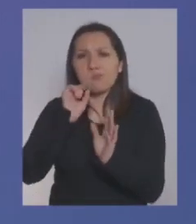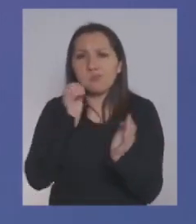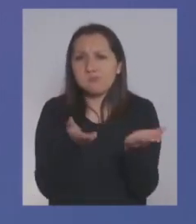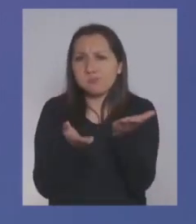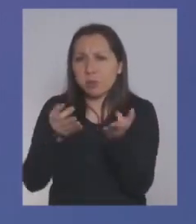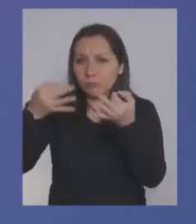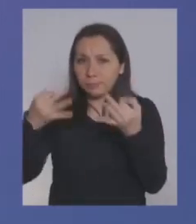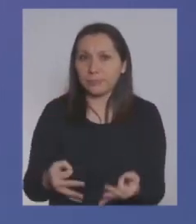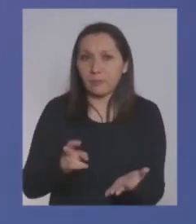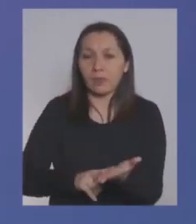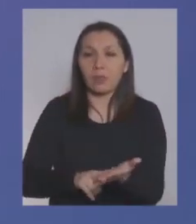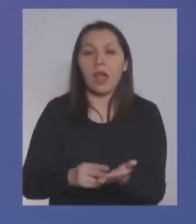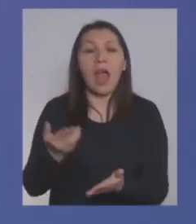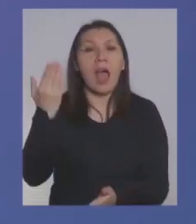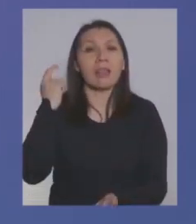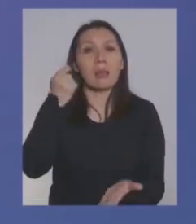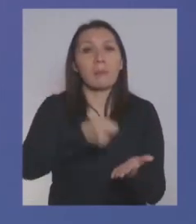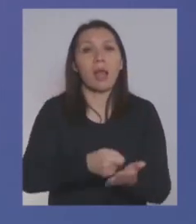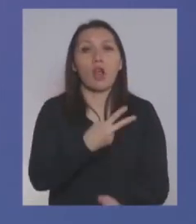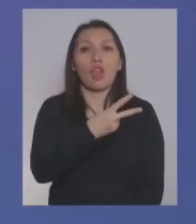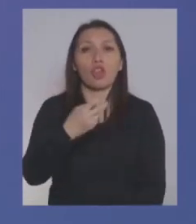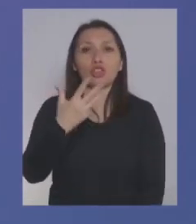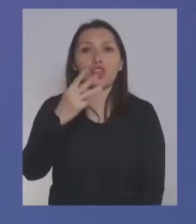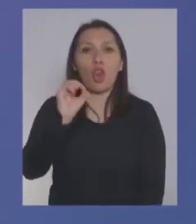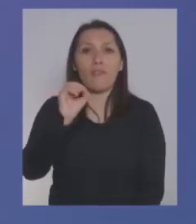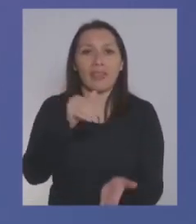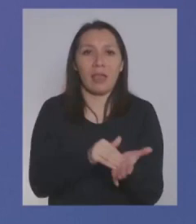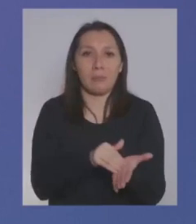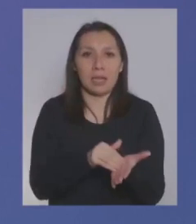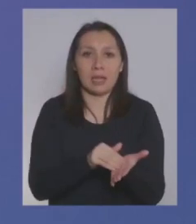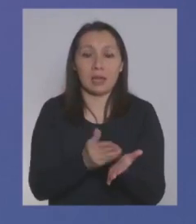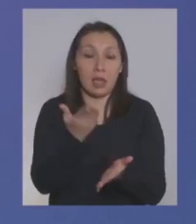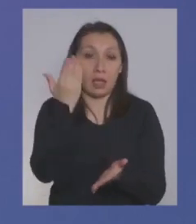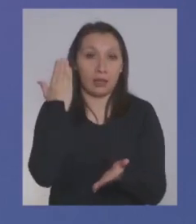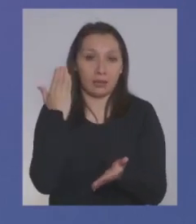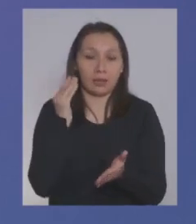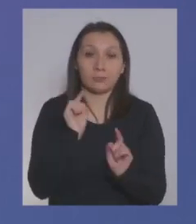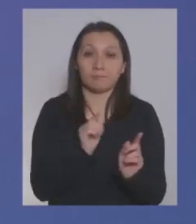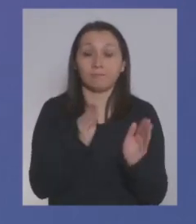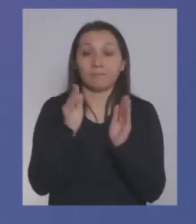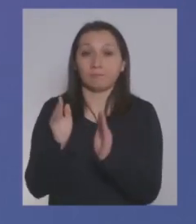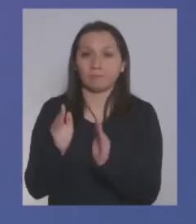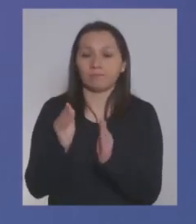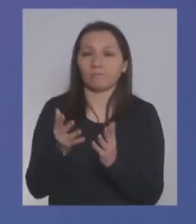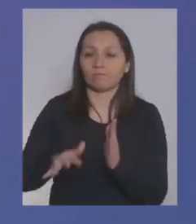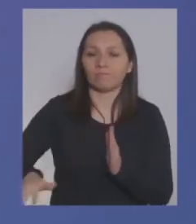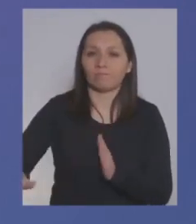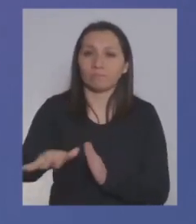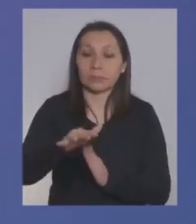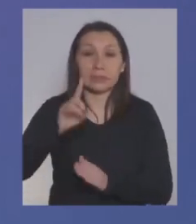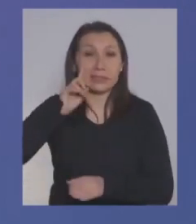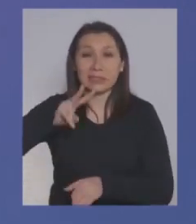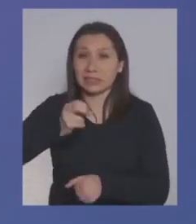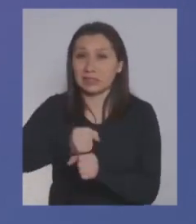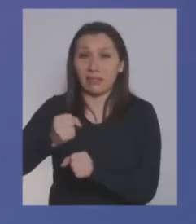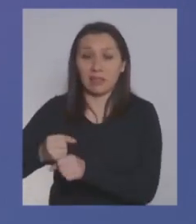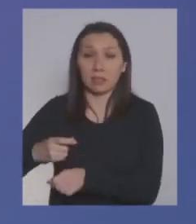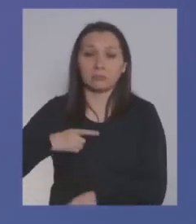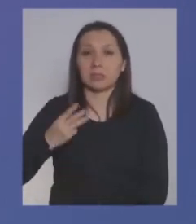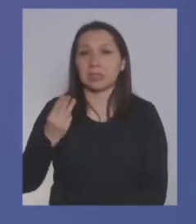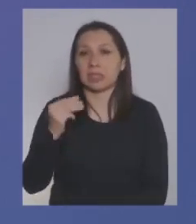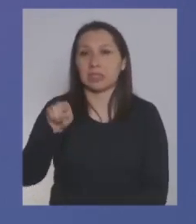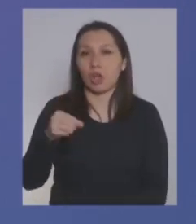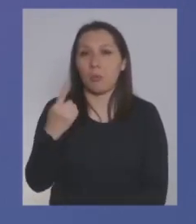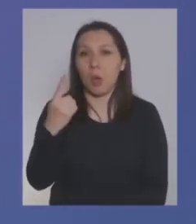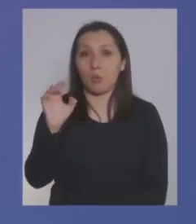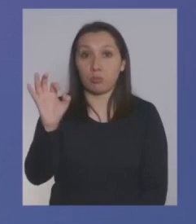términos reales era del orden de 290 mil pesos y por otro lado enfrentamos una situación de desempleo 13,1